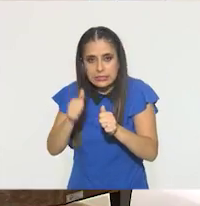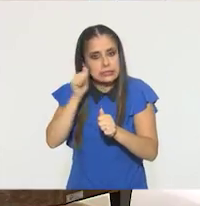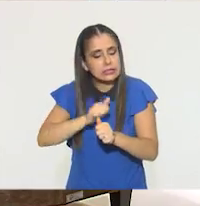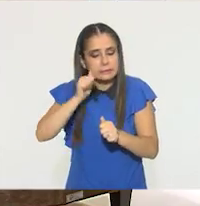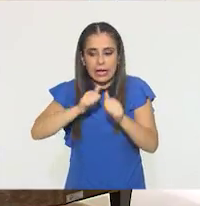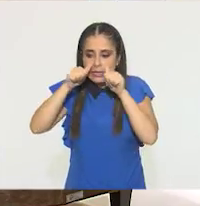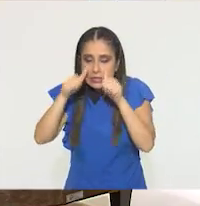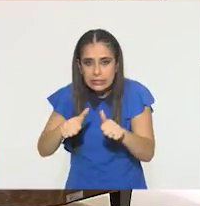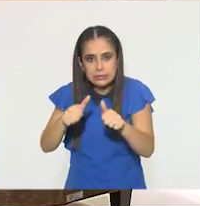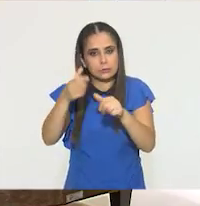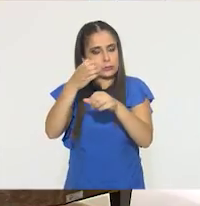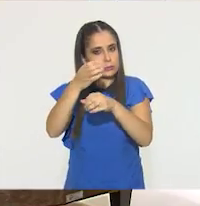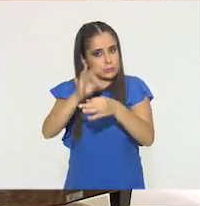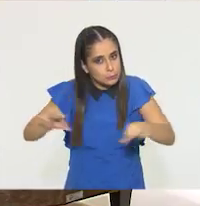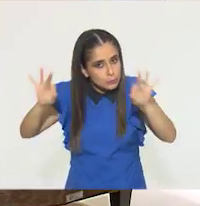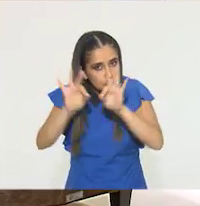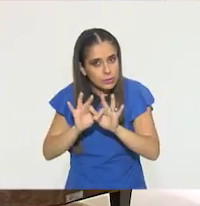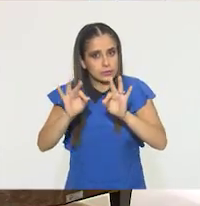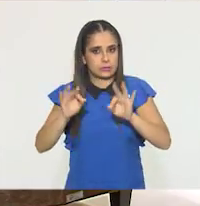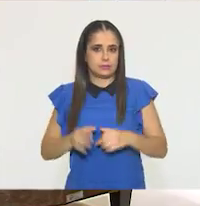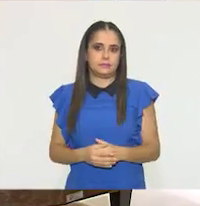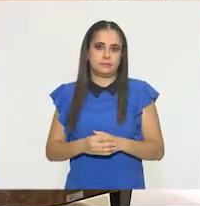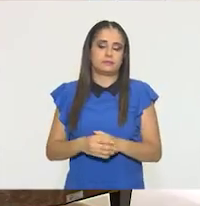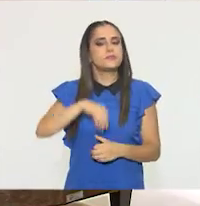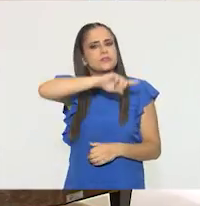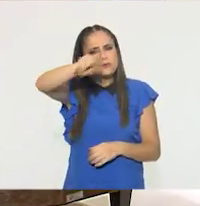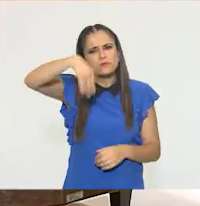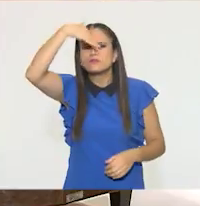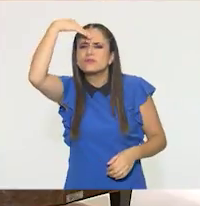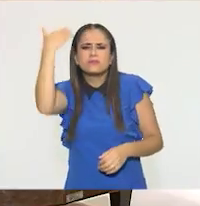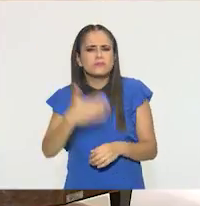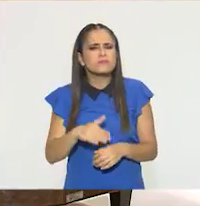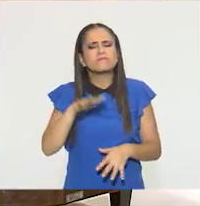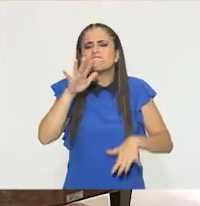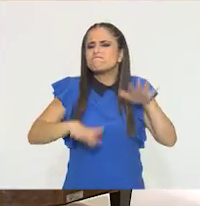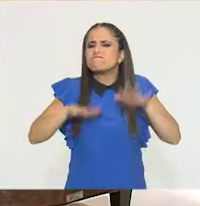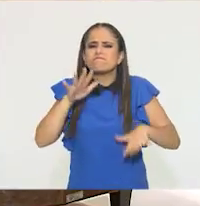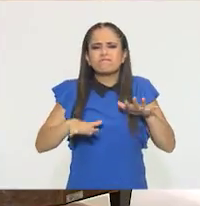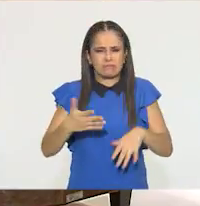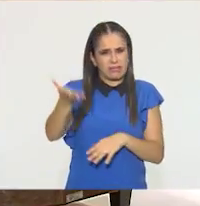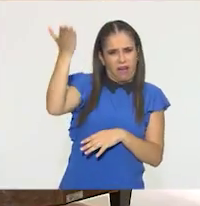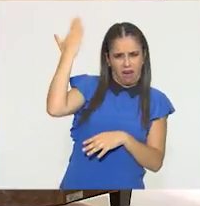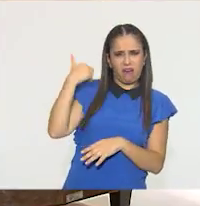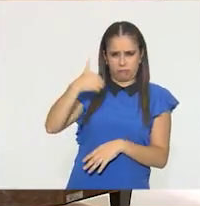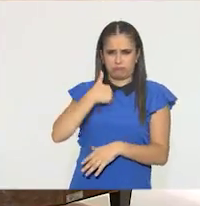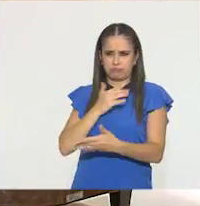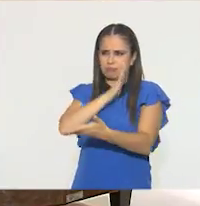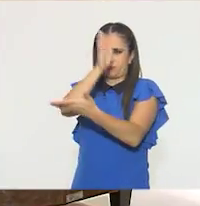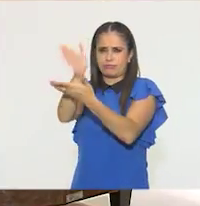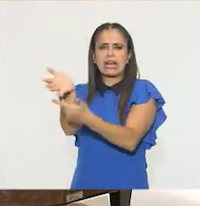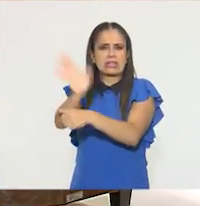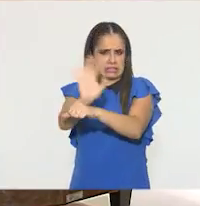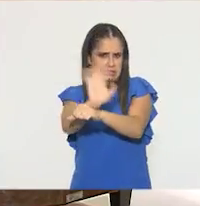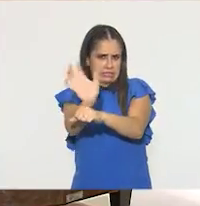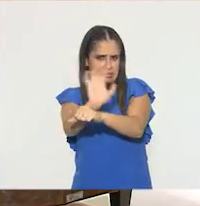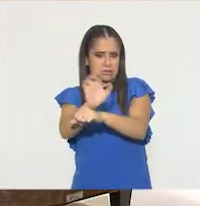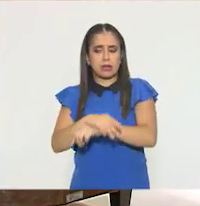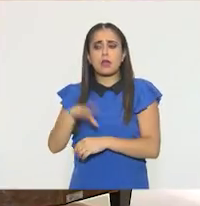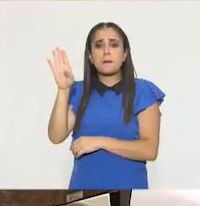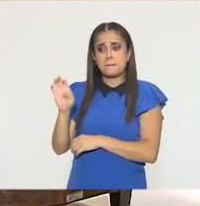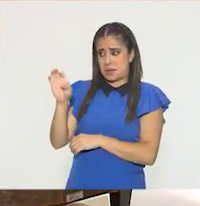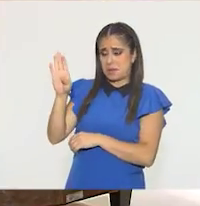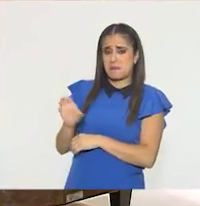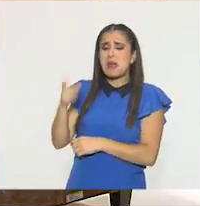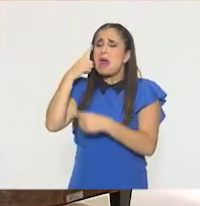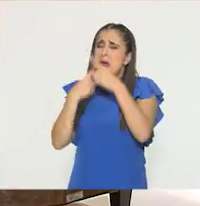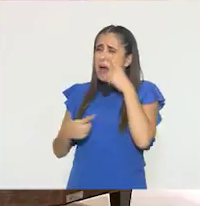regresar. Excelente. Y de hecho, a todos nos ha pasado en alguna ocasión. Por ejemplo, la otra vez fui al cine y un bebé estaba llorando.